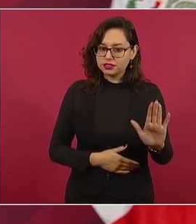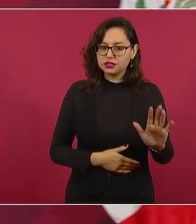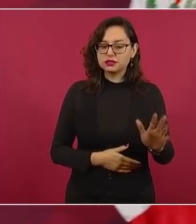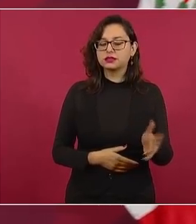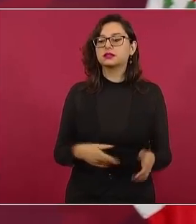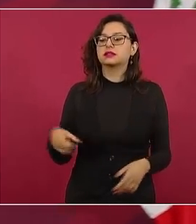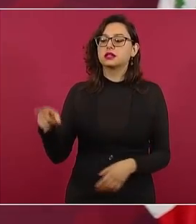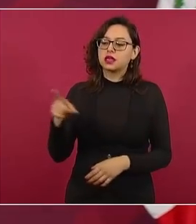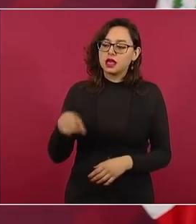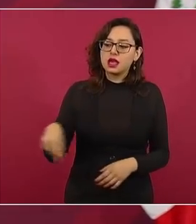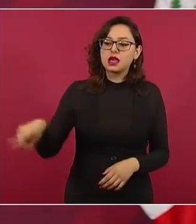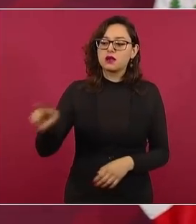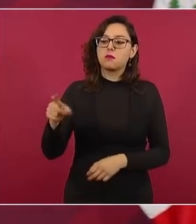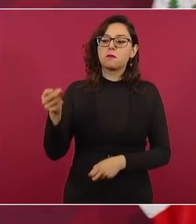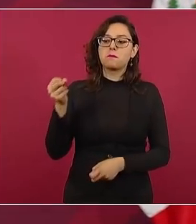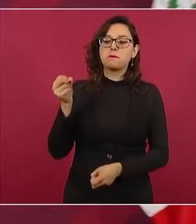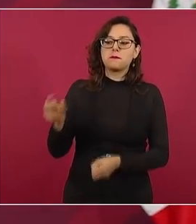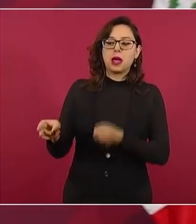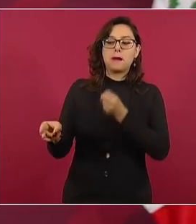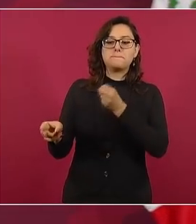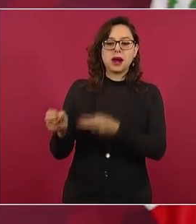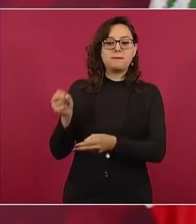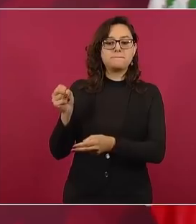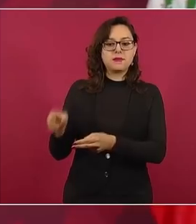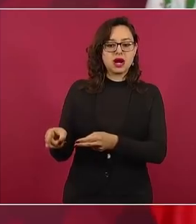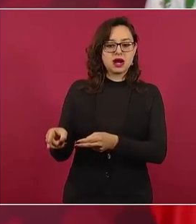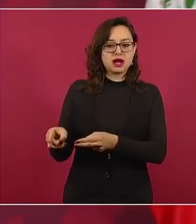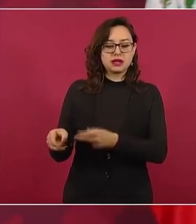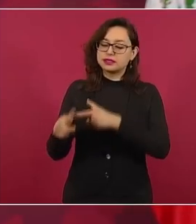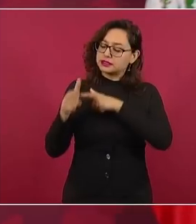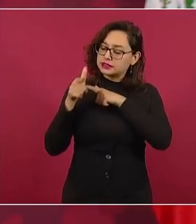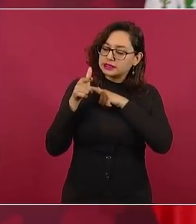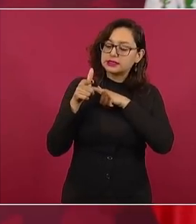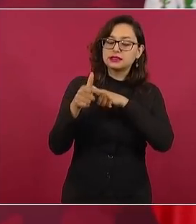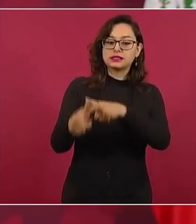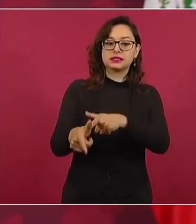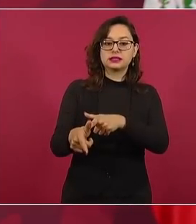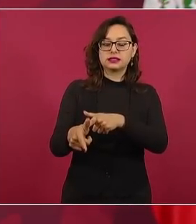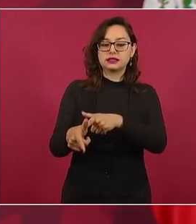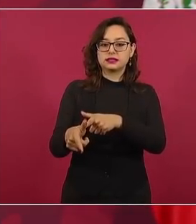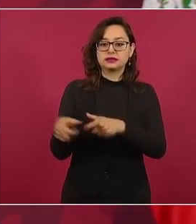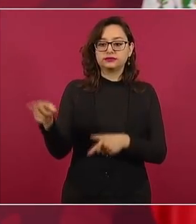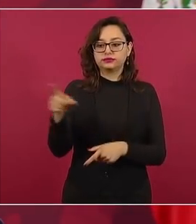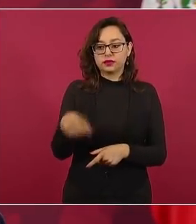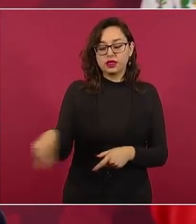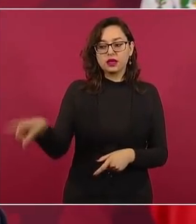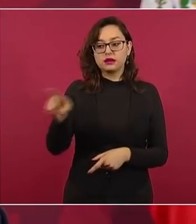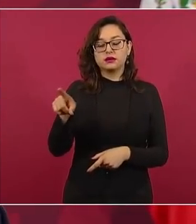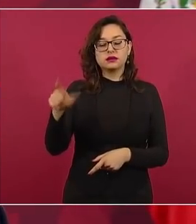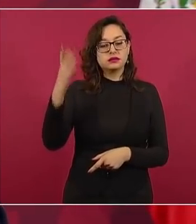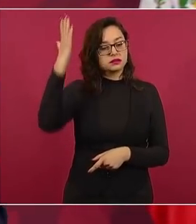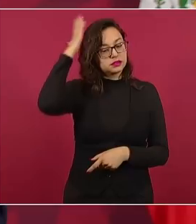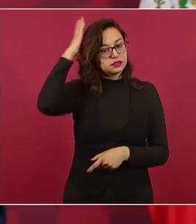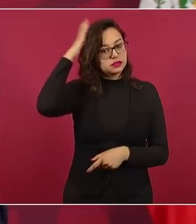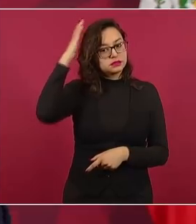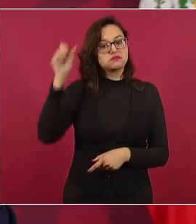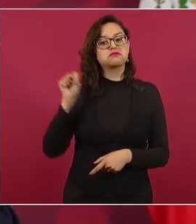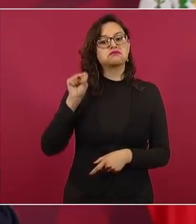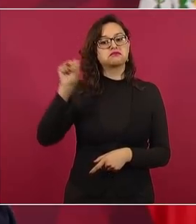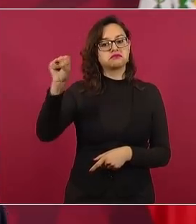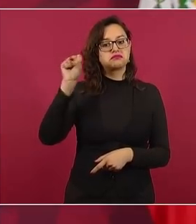permitían, nos aceptaban los dirigentes de los trabajadores petroleros que